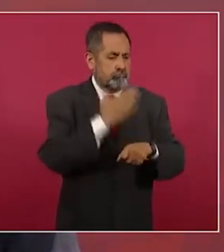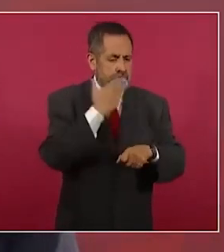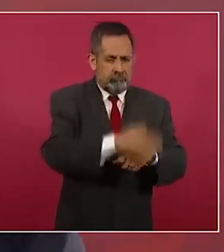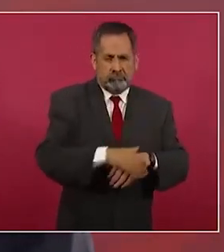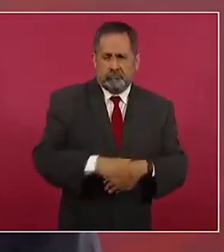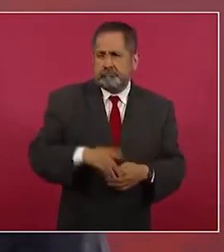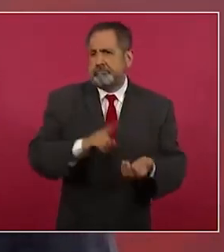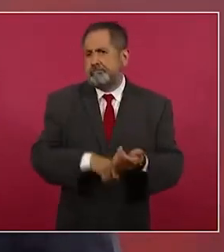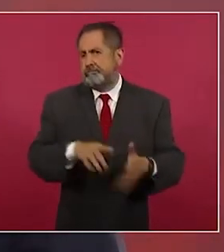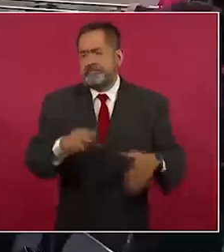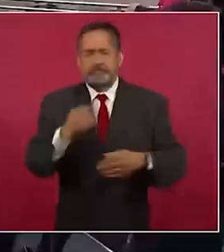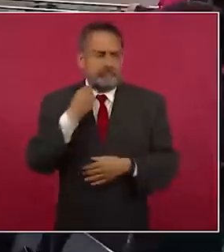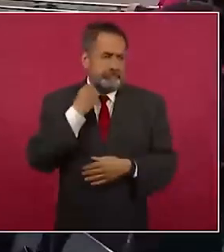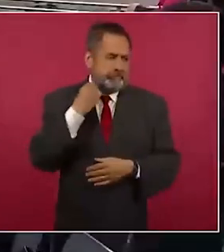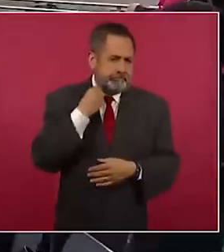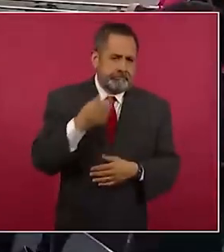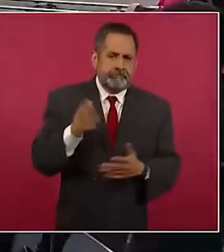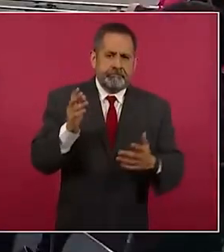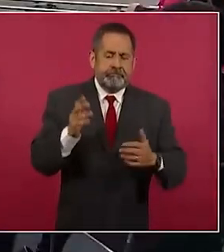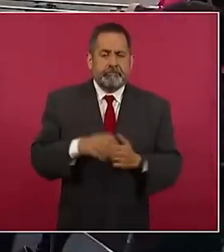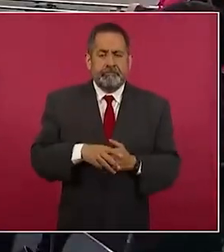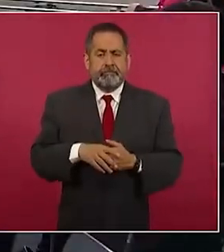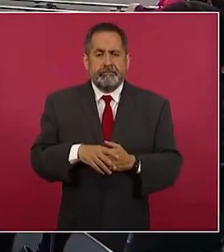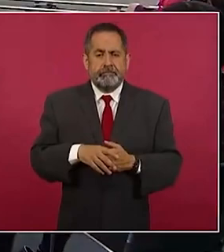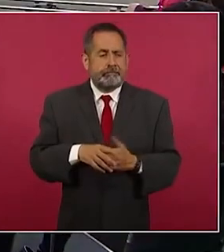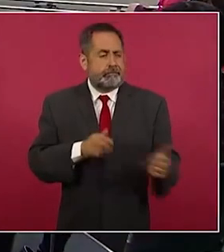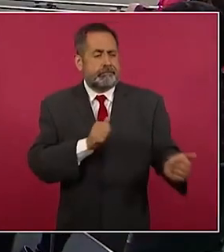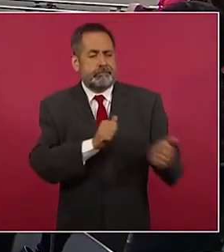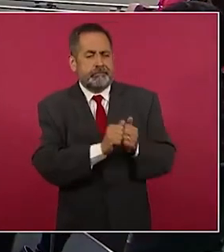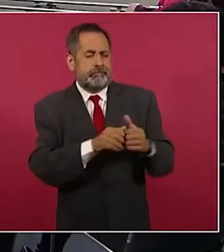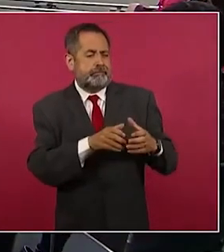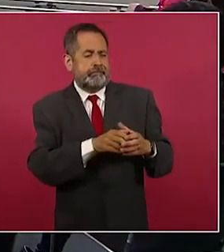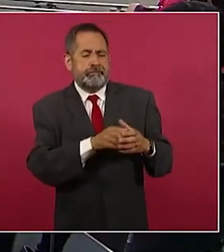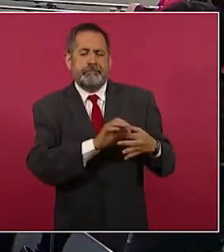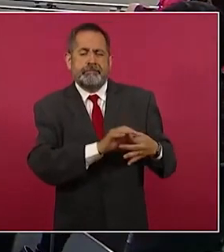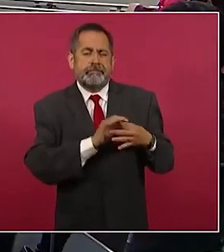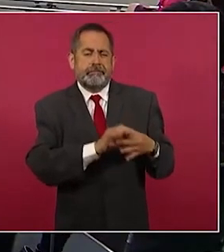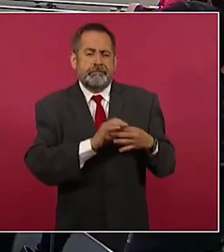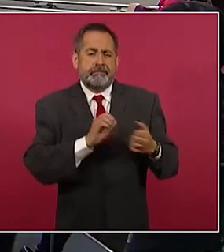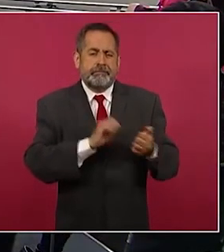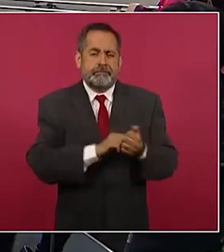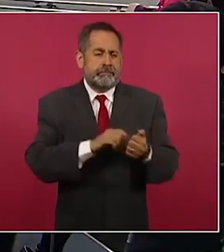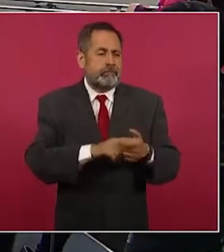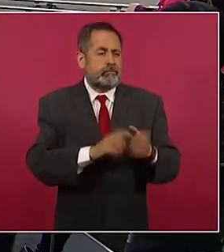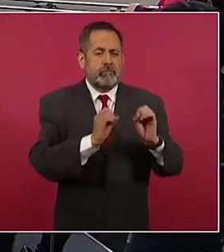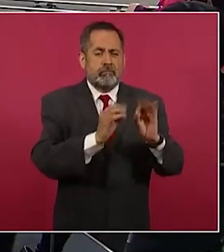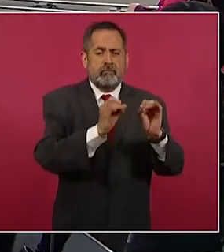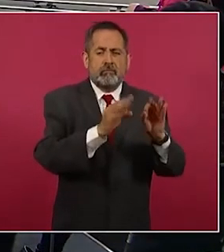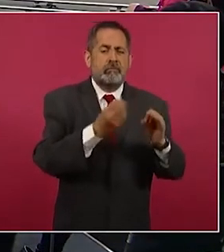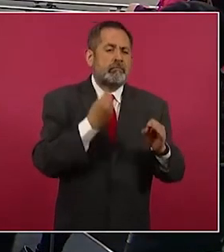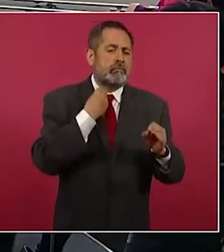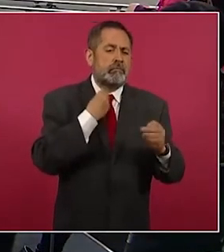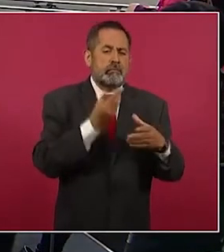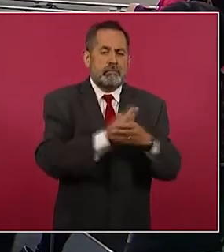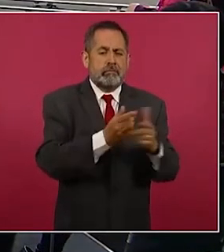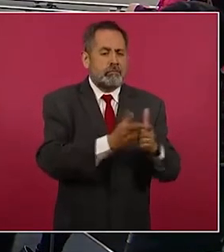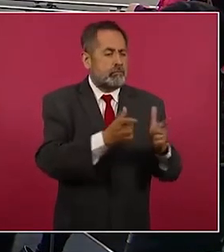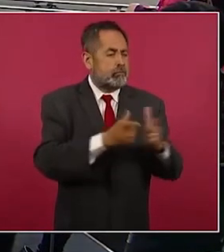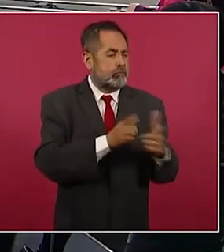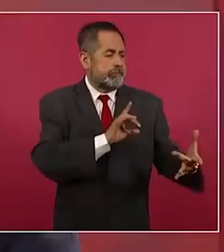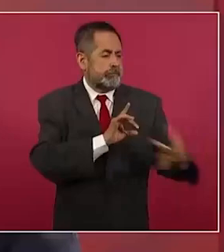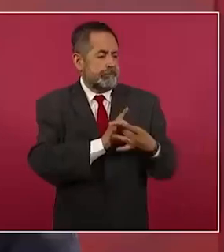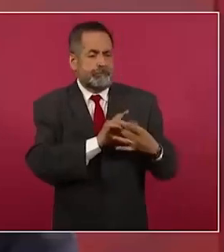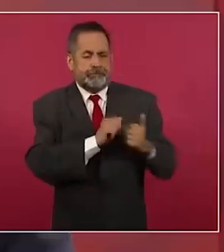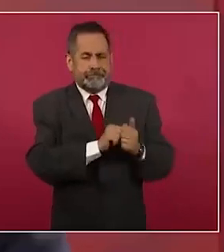abogados vinculados al régimen, despachos de abogados vinculados